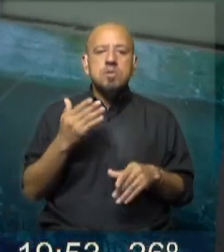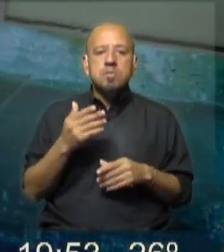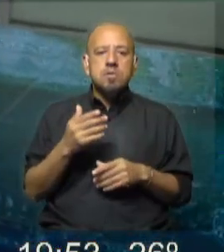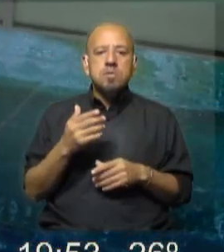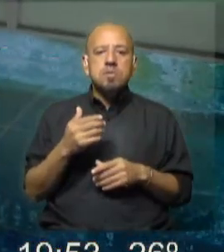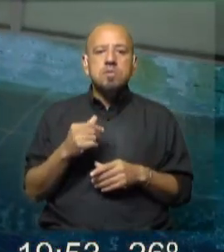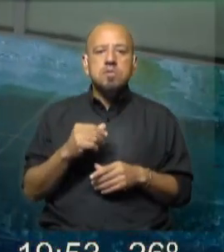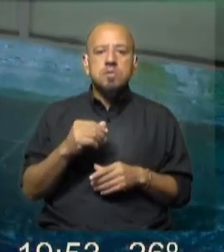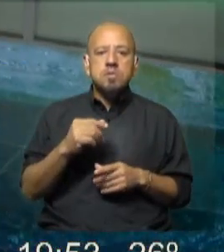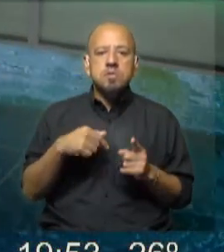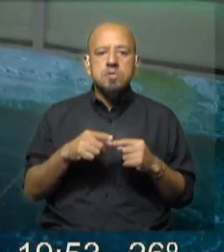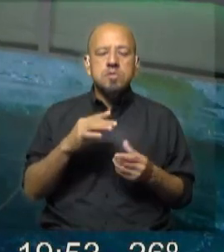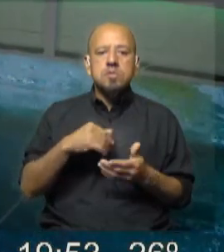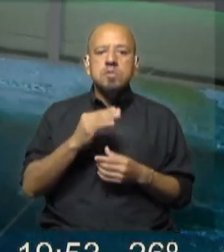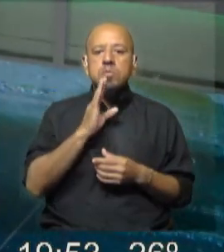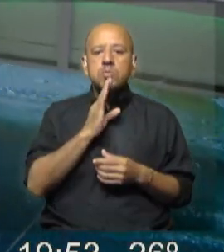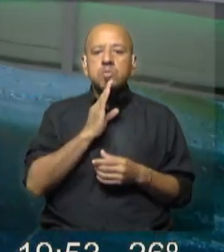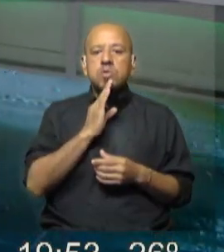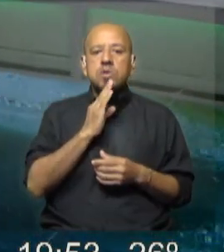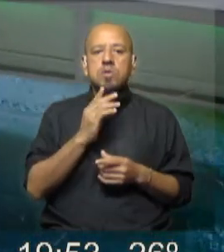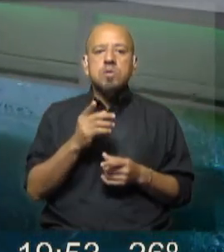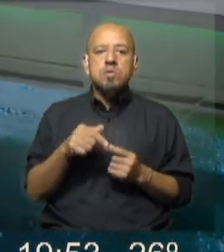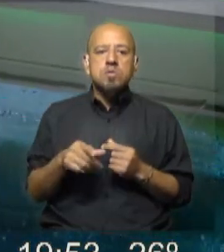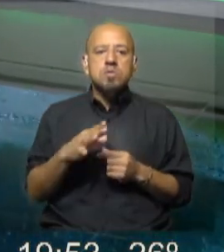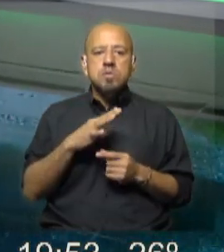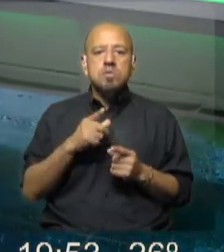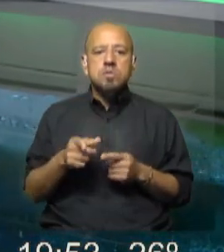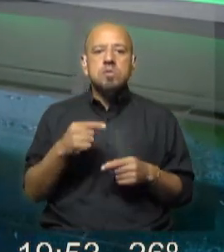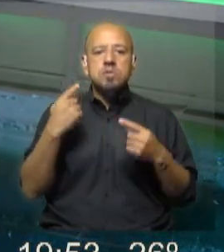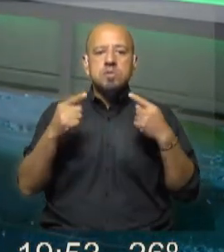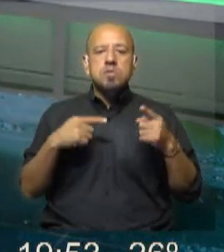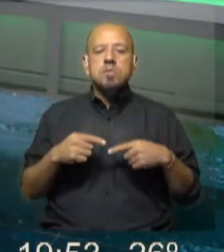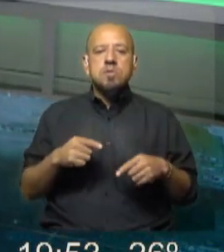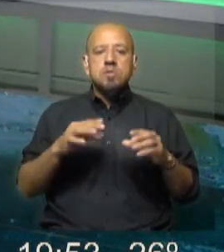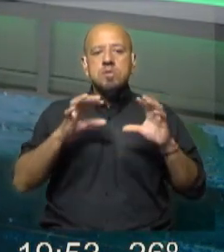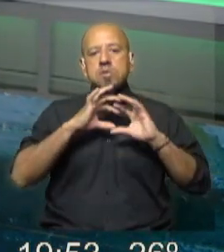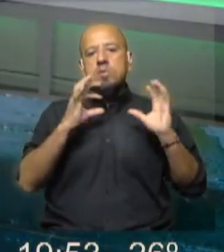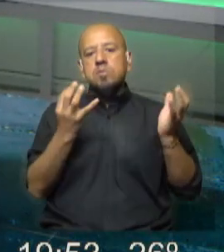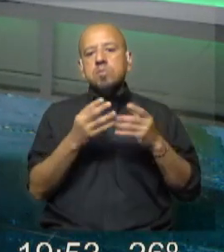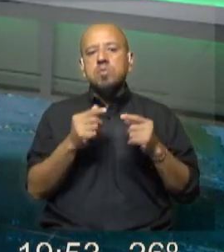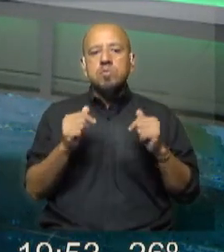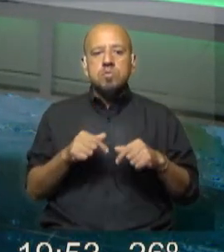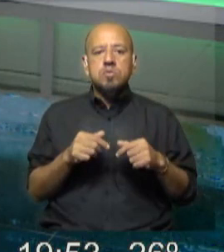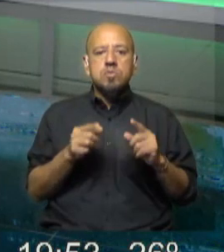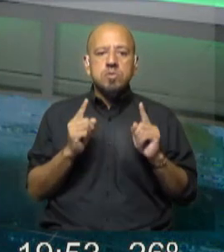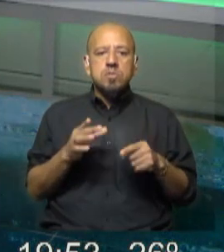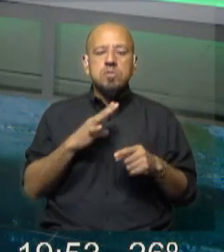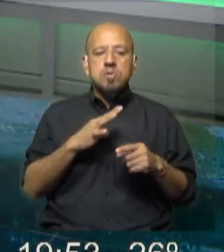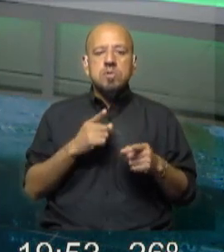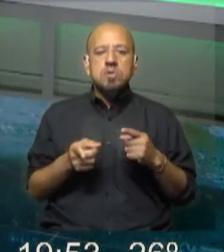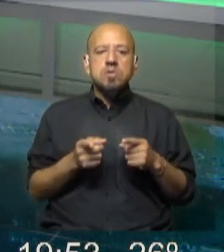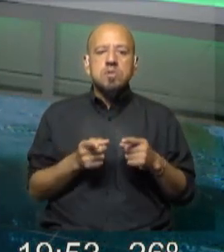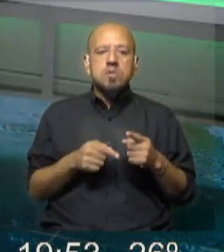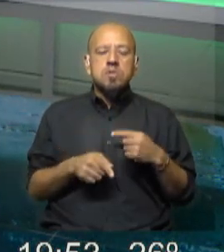Save the Waves, que tiene su sede en Estados Unidos, pero que ha articulado en diferentes partes del mundo. Y nuestro país, como decía, también tiene su expresión